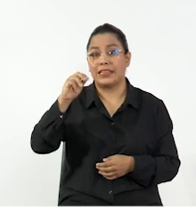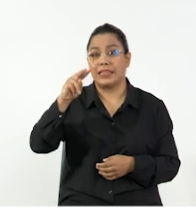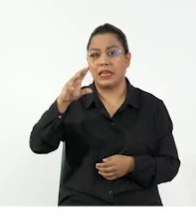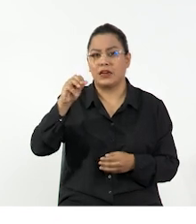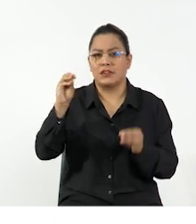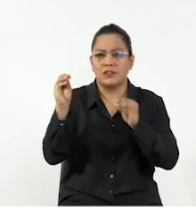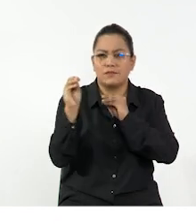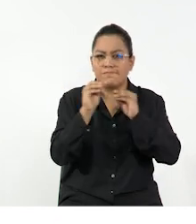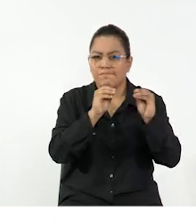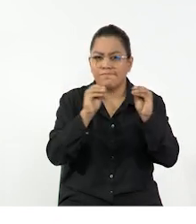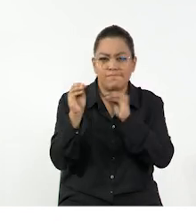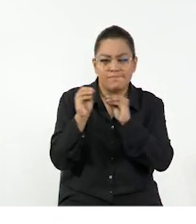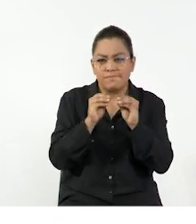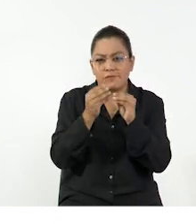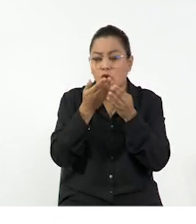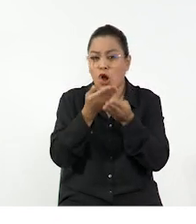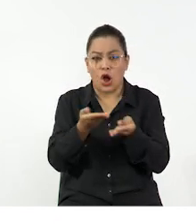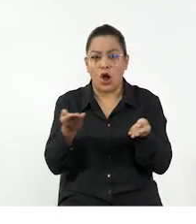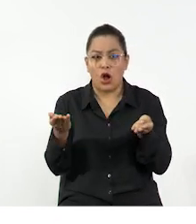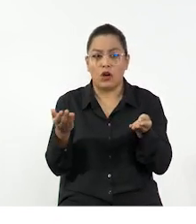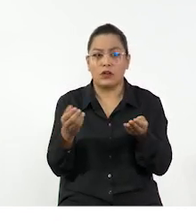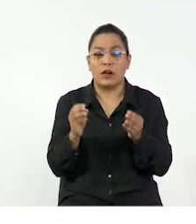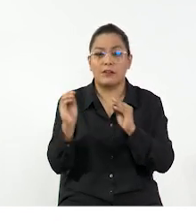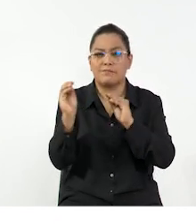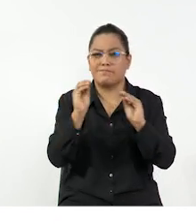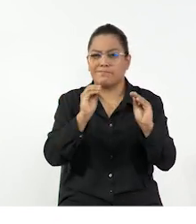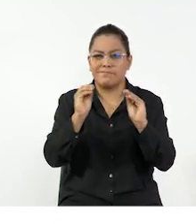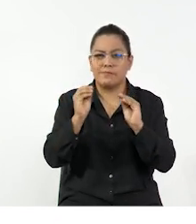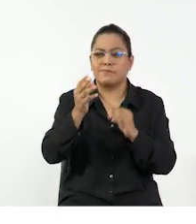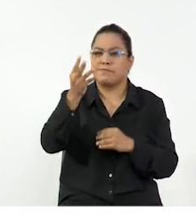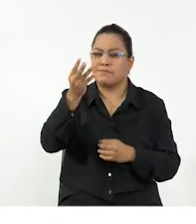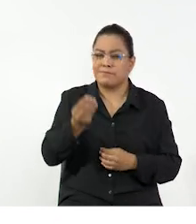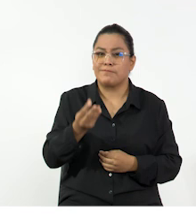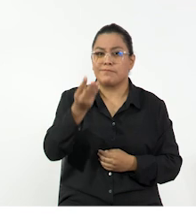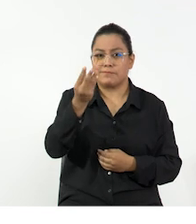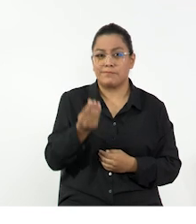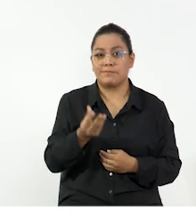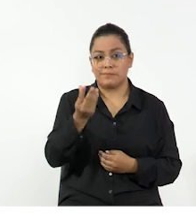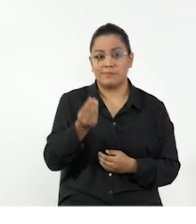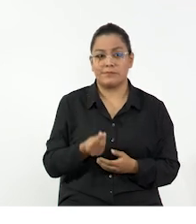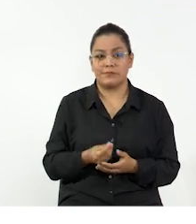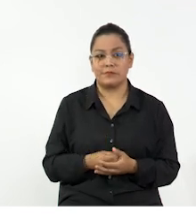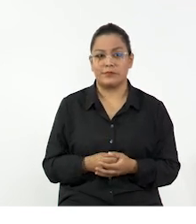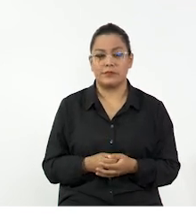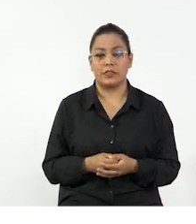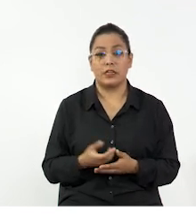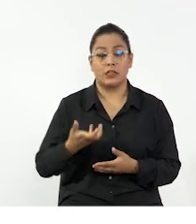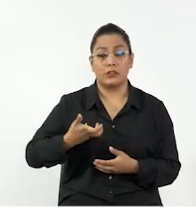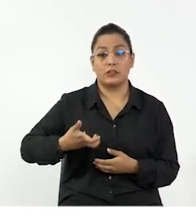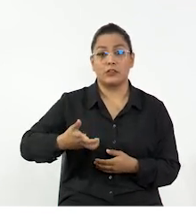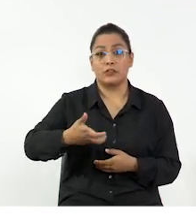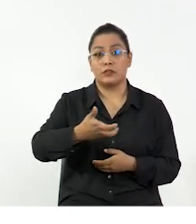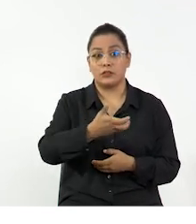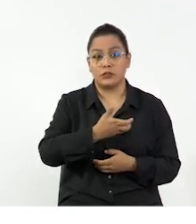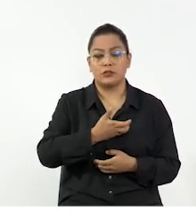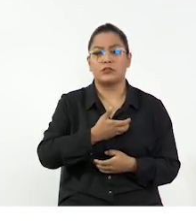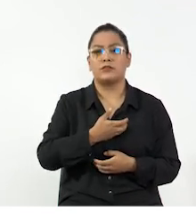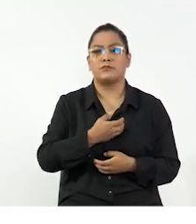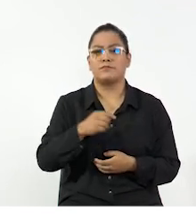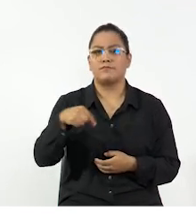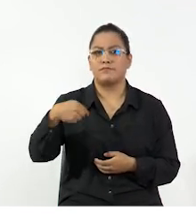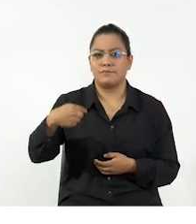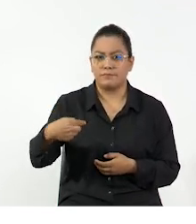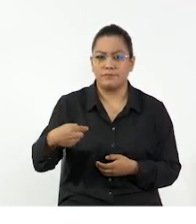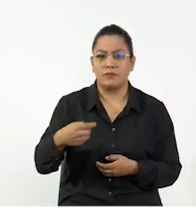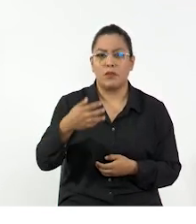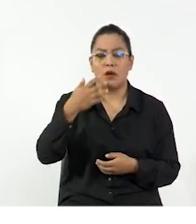que estudia el movimiento de los cuerpos. Y el movimiento de los cuerpos es algo con lo que vivimos día a día. Es algo con